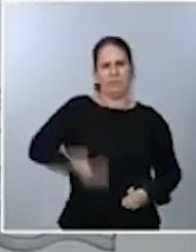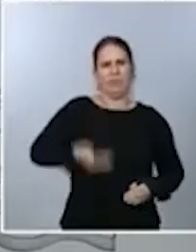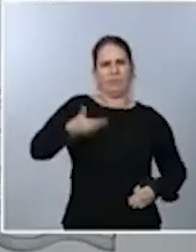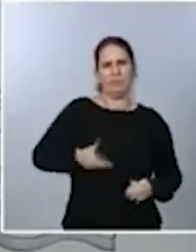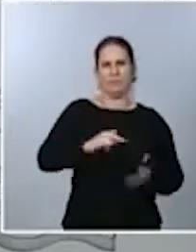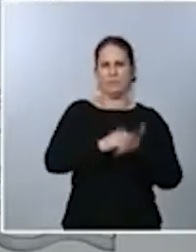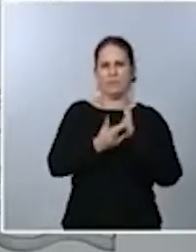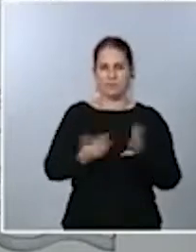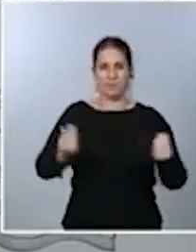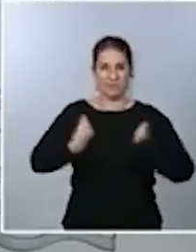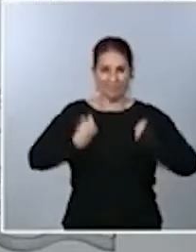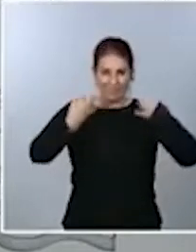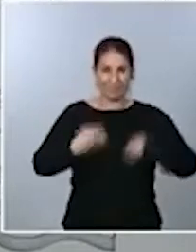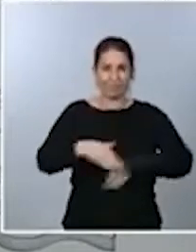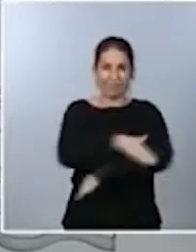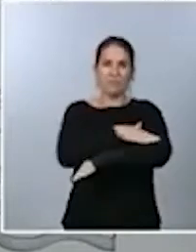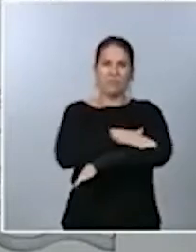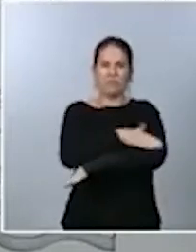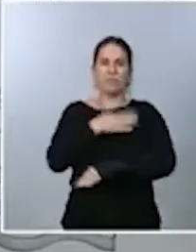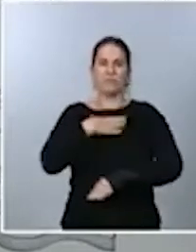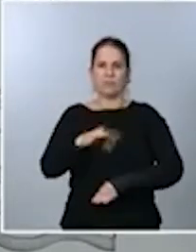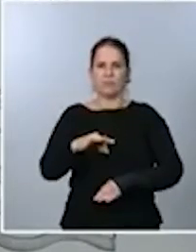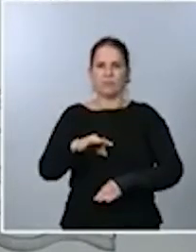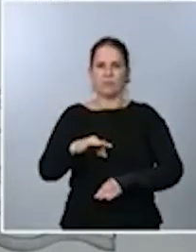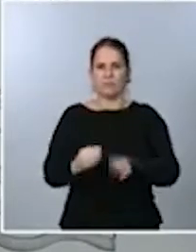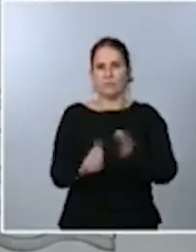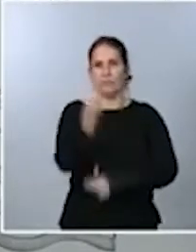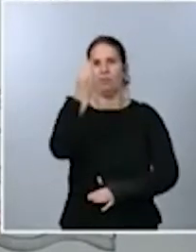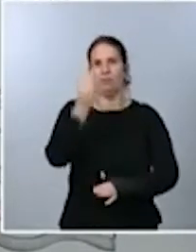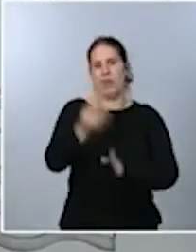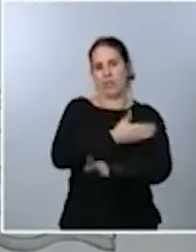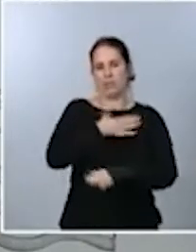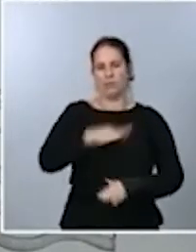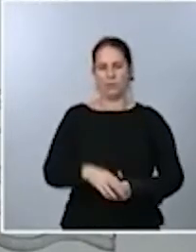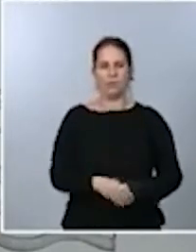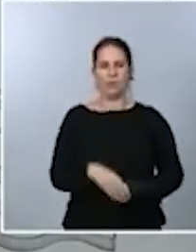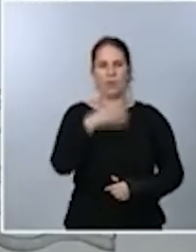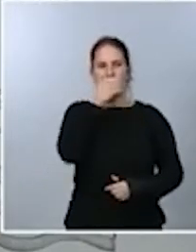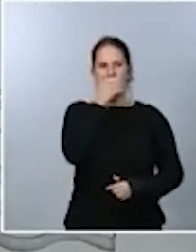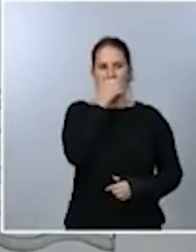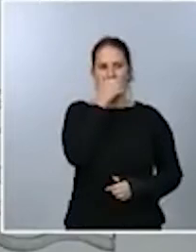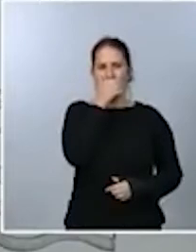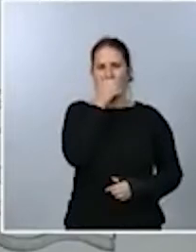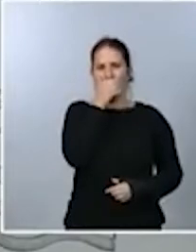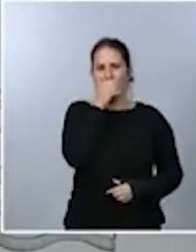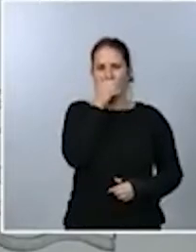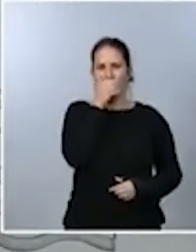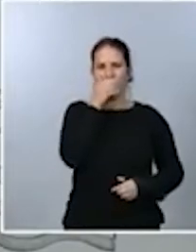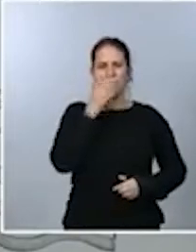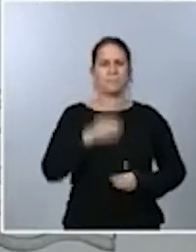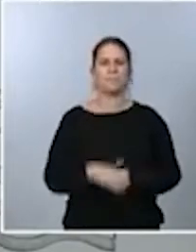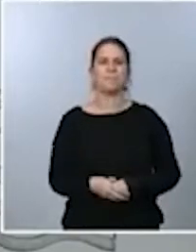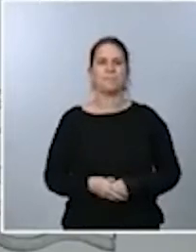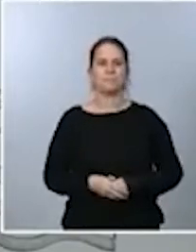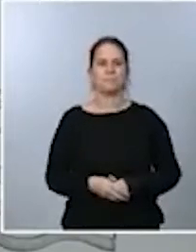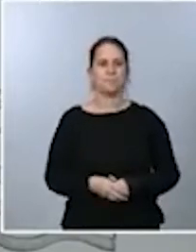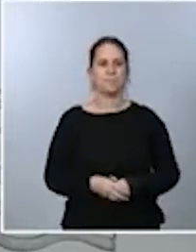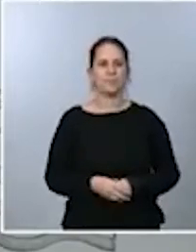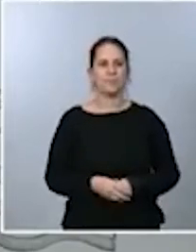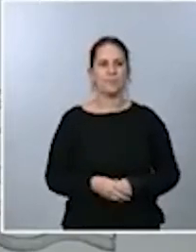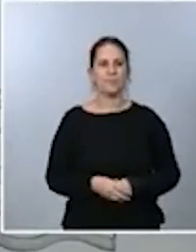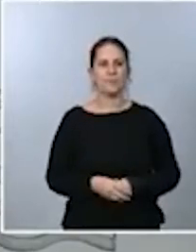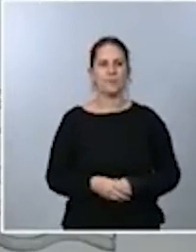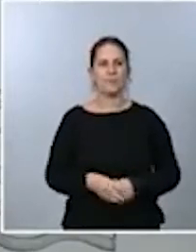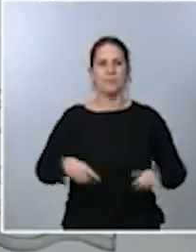pueda ver la luz lo antes posible. En relación con la moción de censura, bueno, yo creo que debería ser el señor